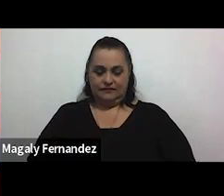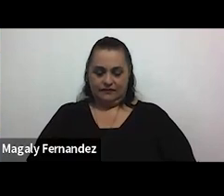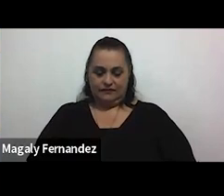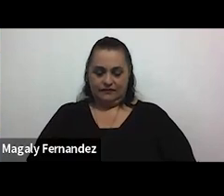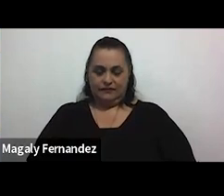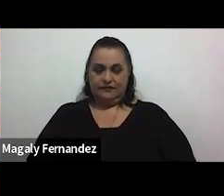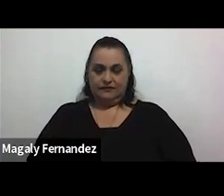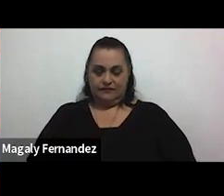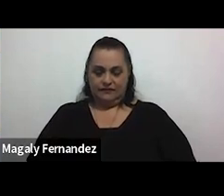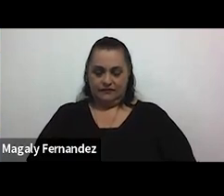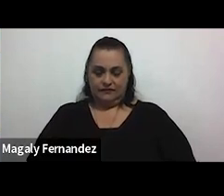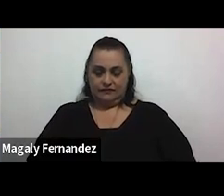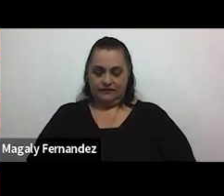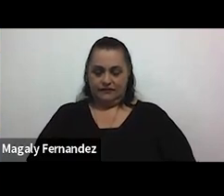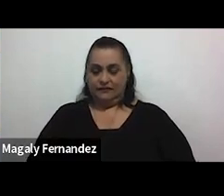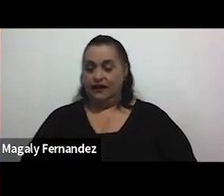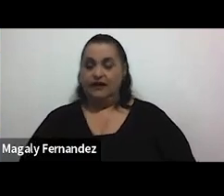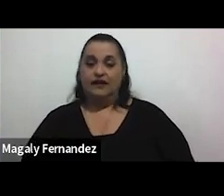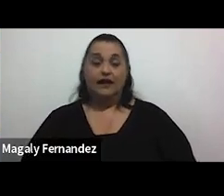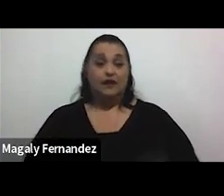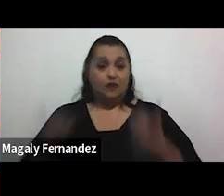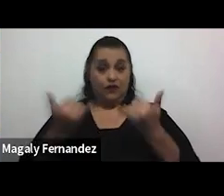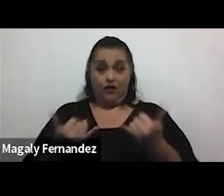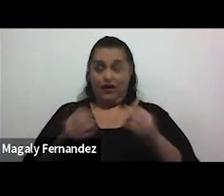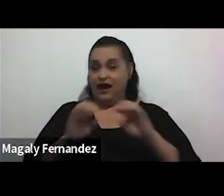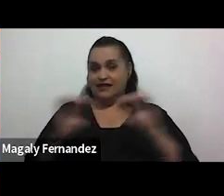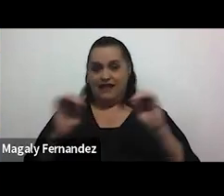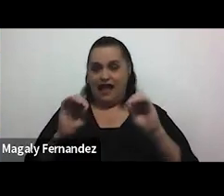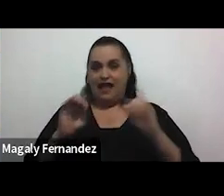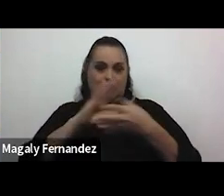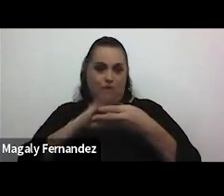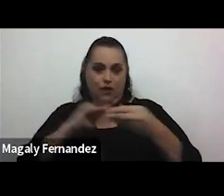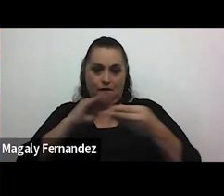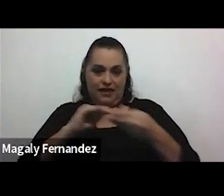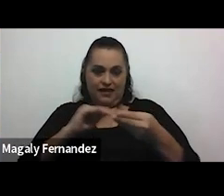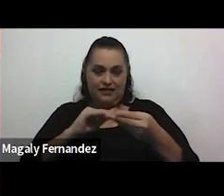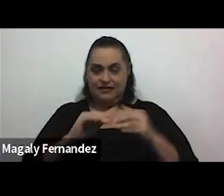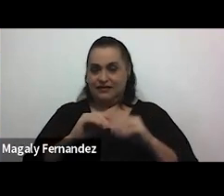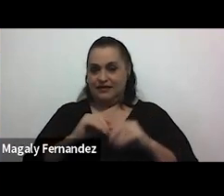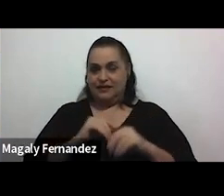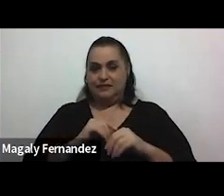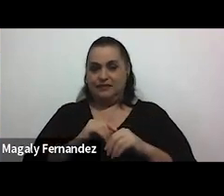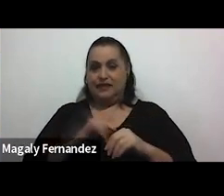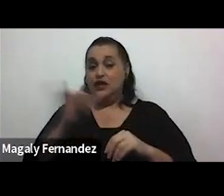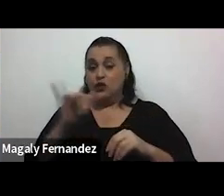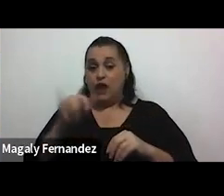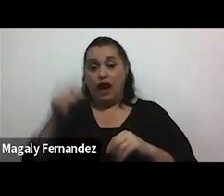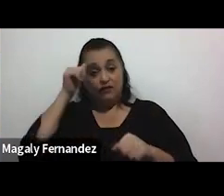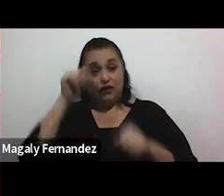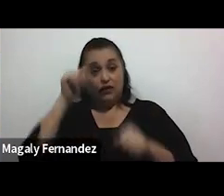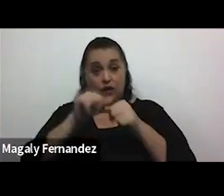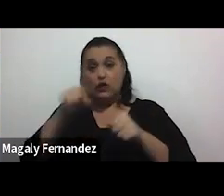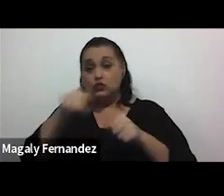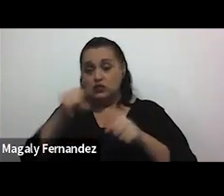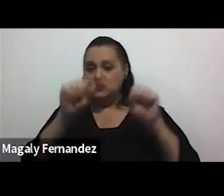Bueno si por el momento no hay ningún comentario o pregunta igual recuerden que pueden hacerlo en